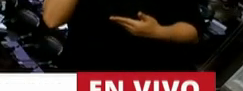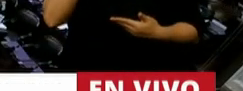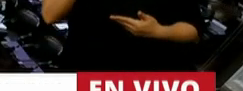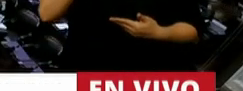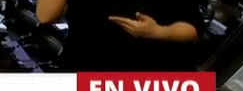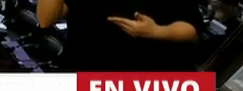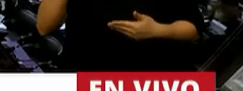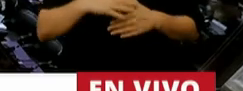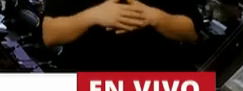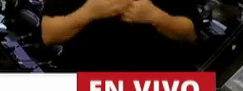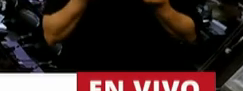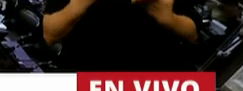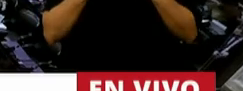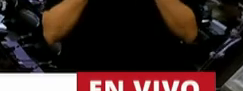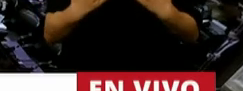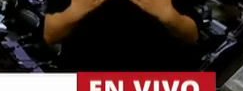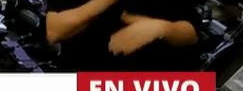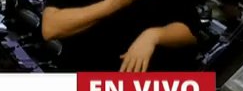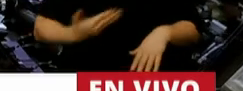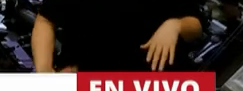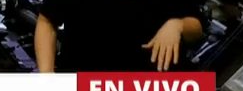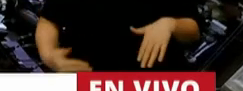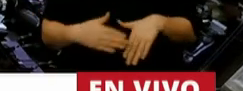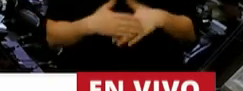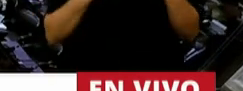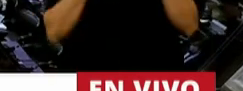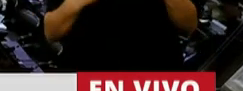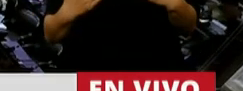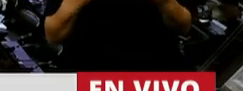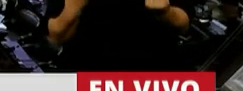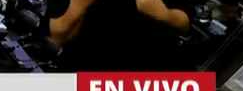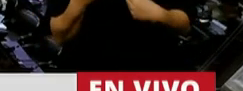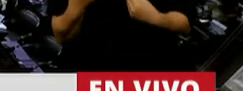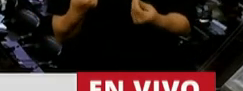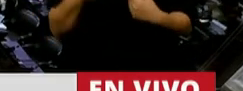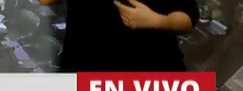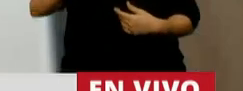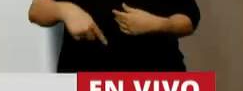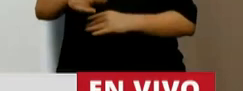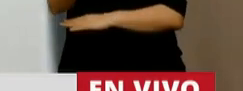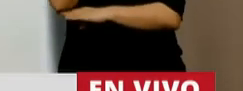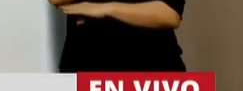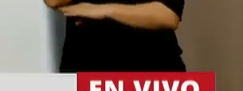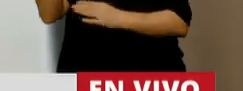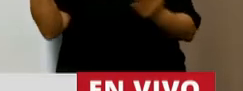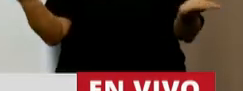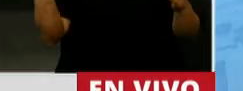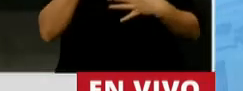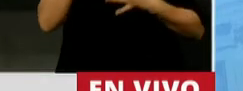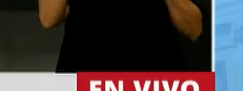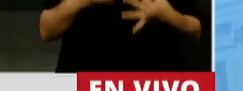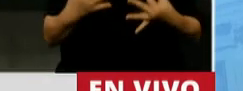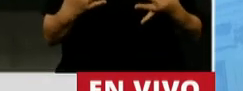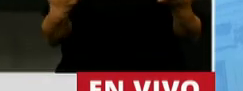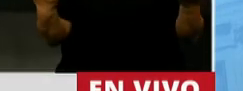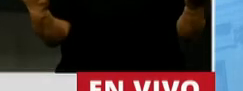Bueno, muchas gracias, presidente. Gracias por el privilegio de ser el último. La verdad que